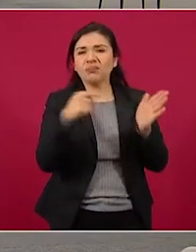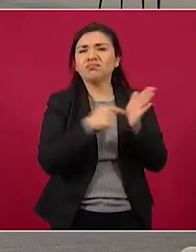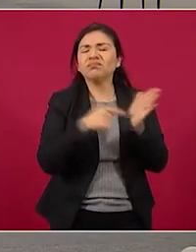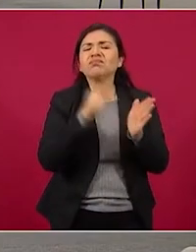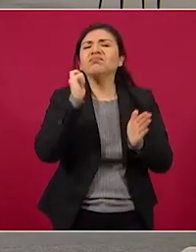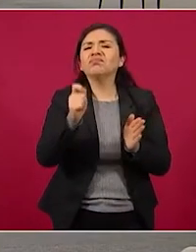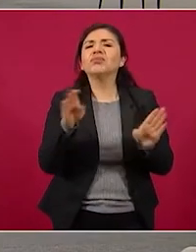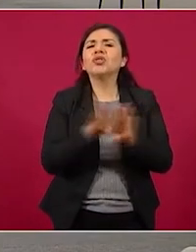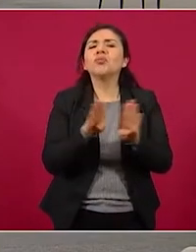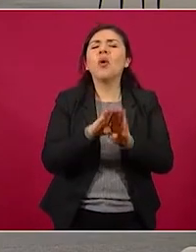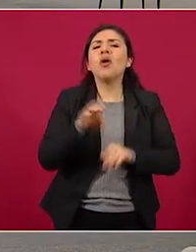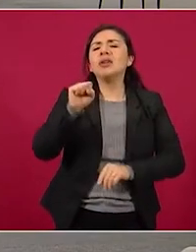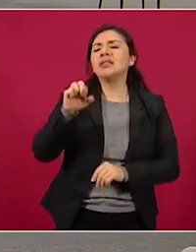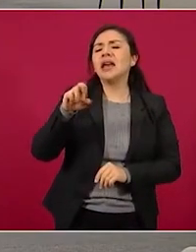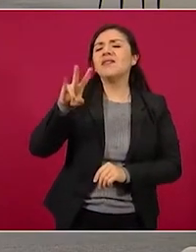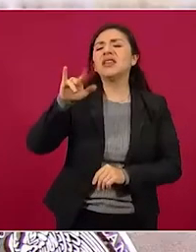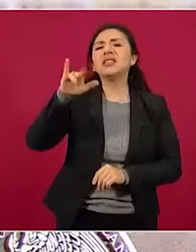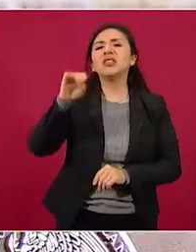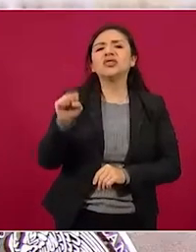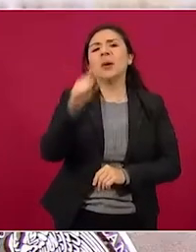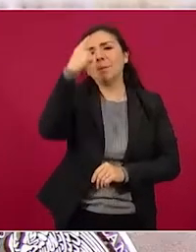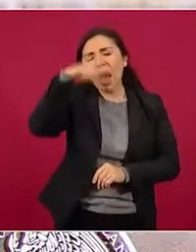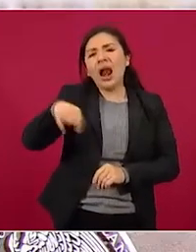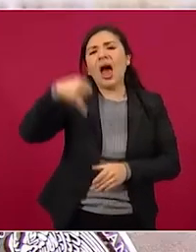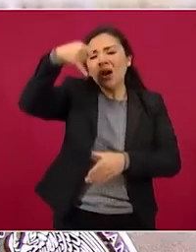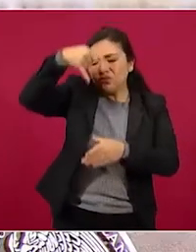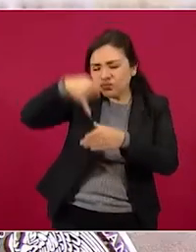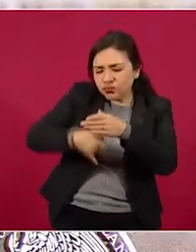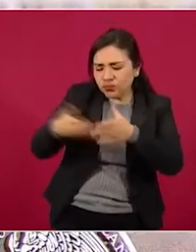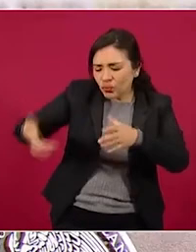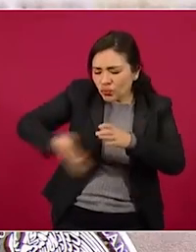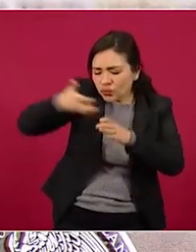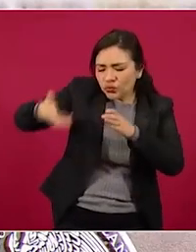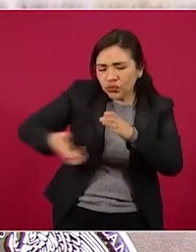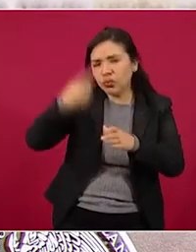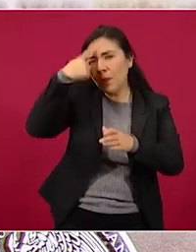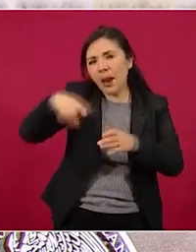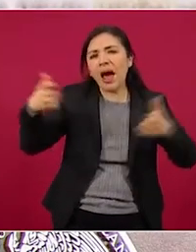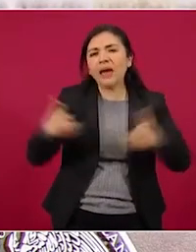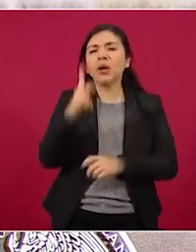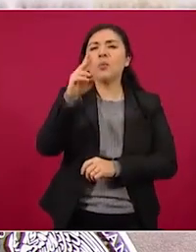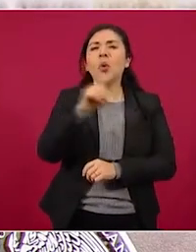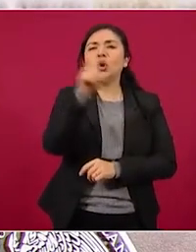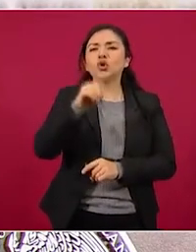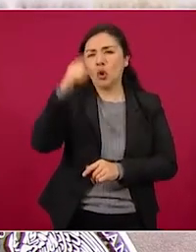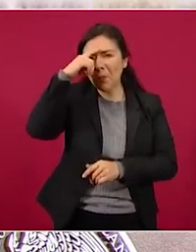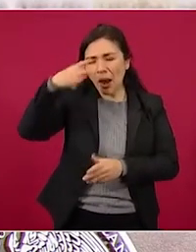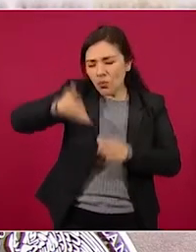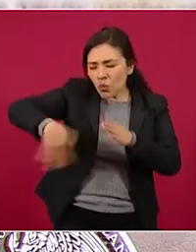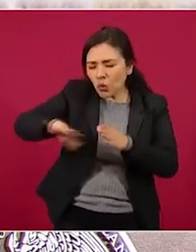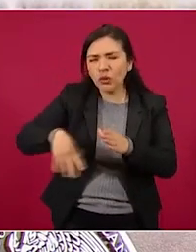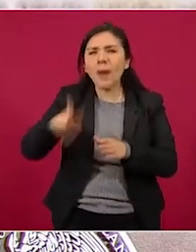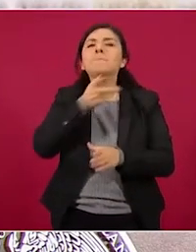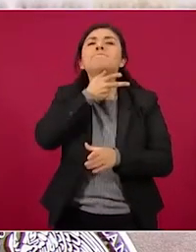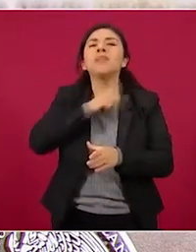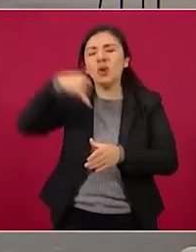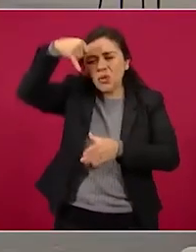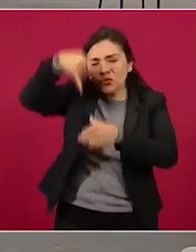acuerdo en materia de servicios integrados de perforación y terminación de pozos exploratorios marinos